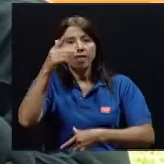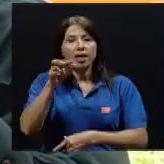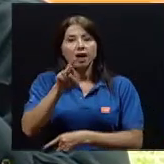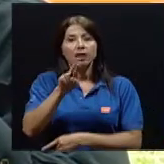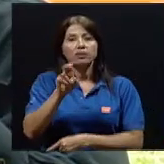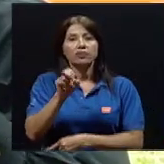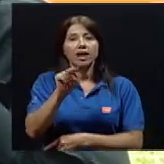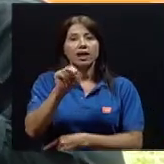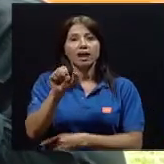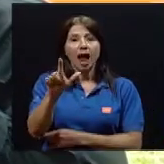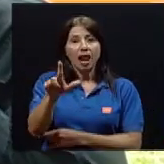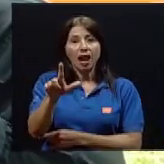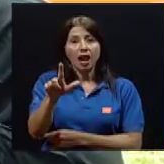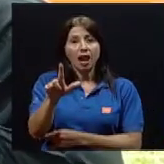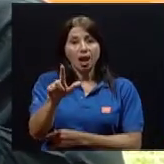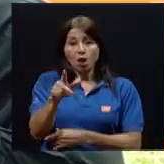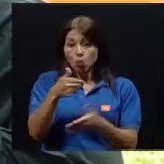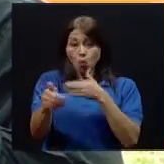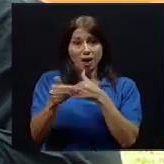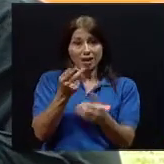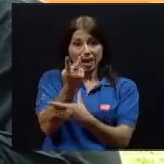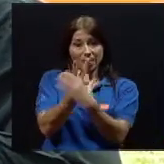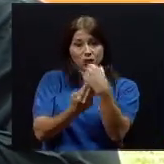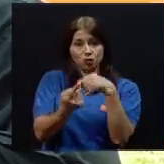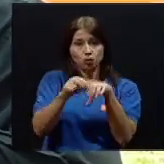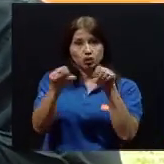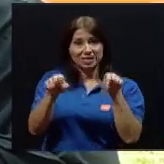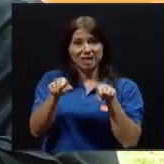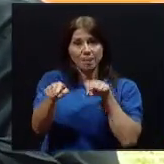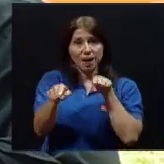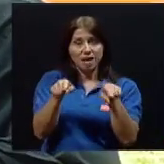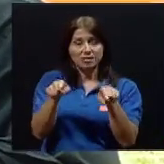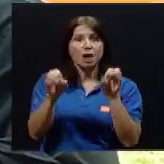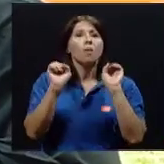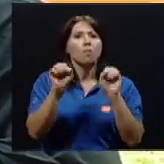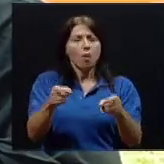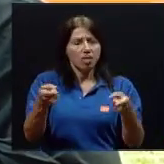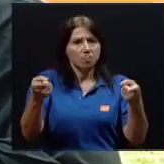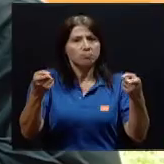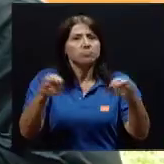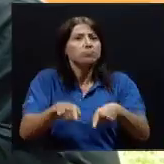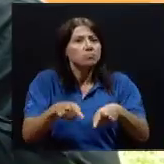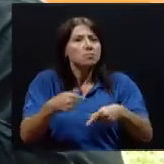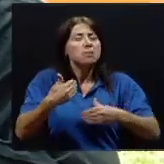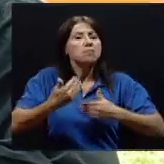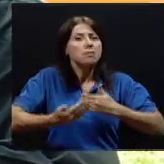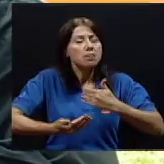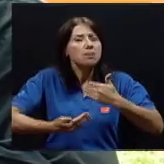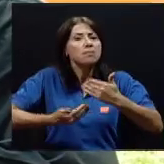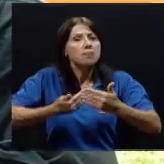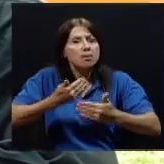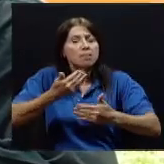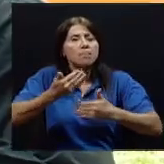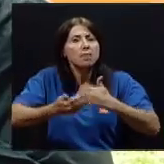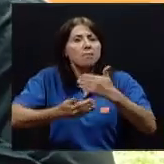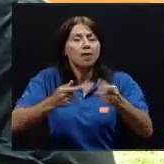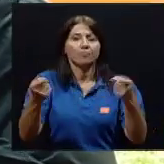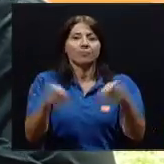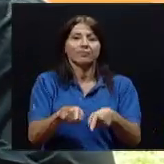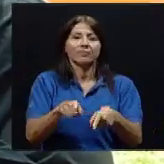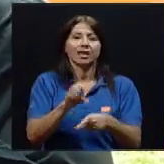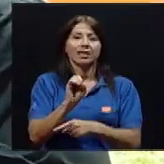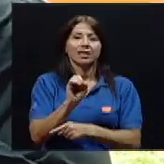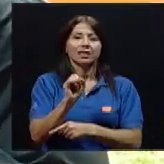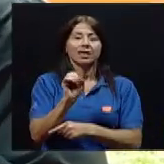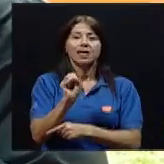los dos sistemas, puede, en forma temporal, ir afectando al otro y desarrollar el síndrome como tal. Entonces, aunque